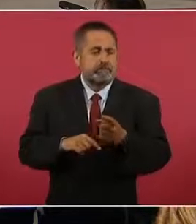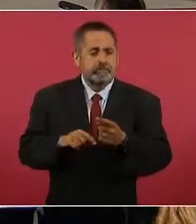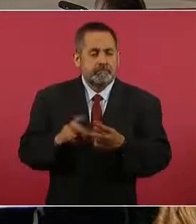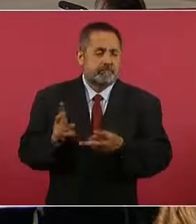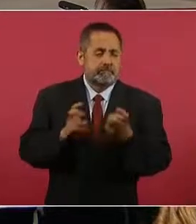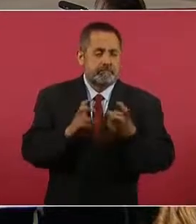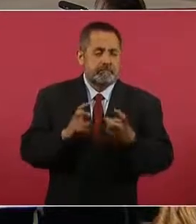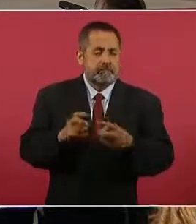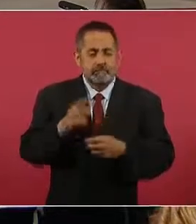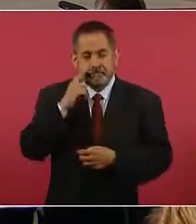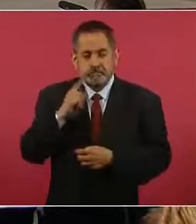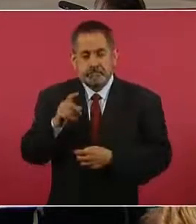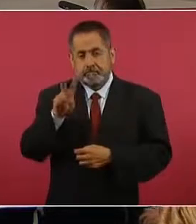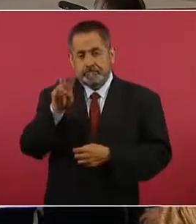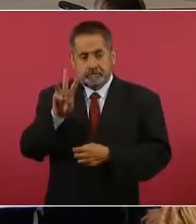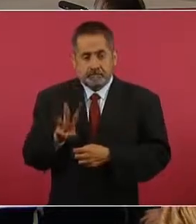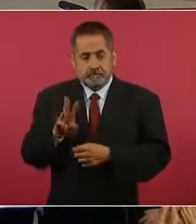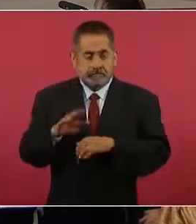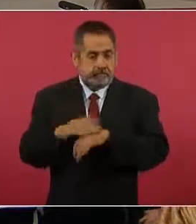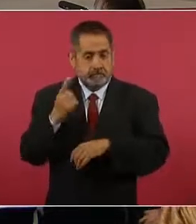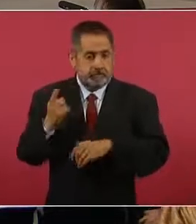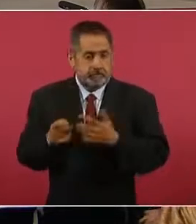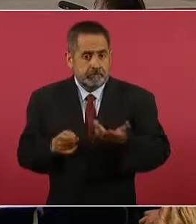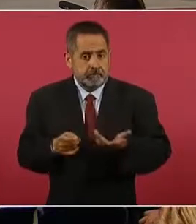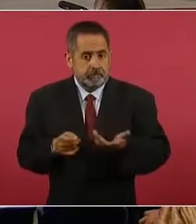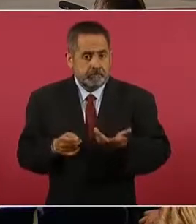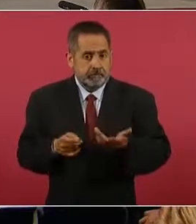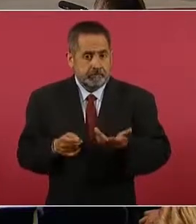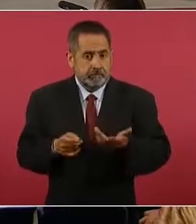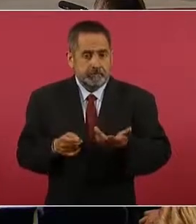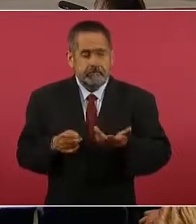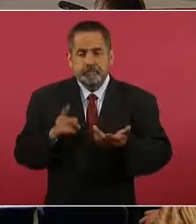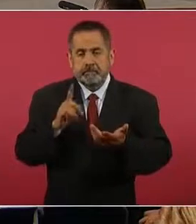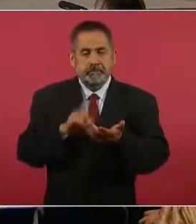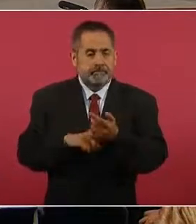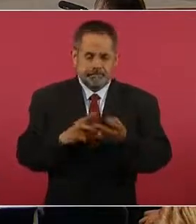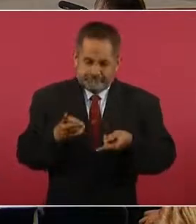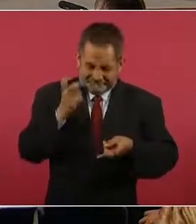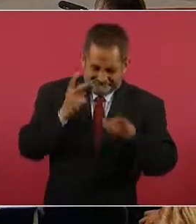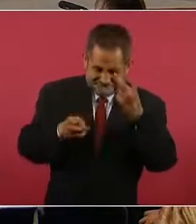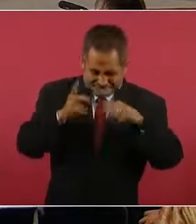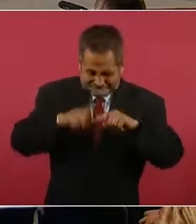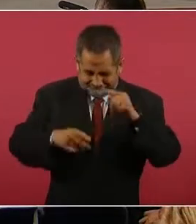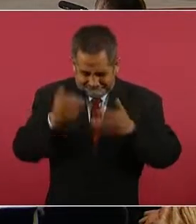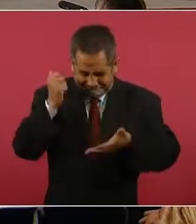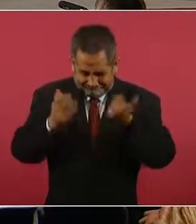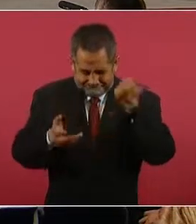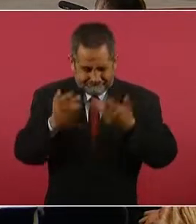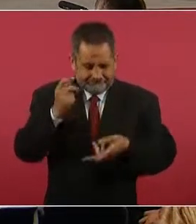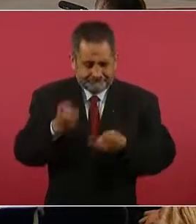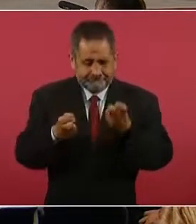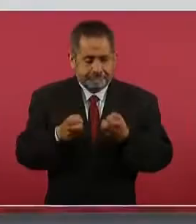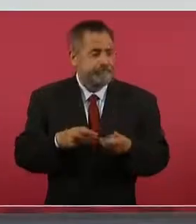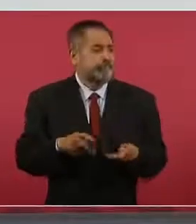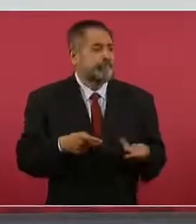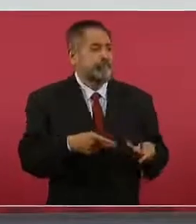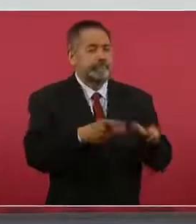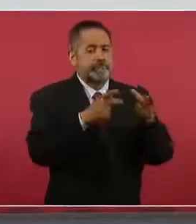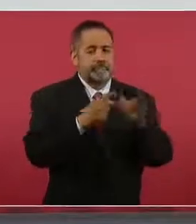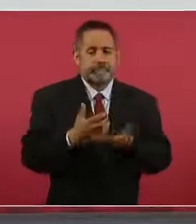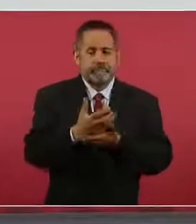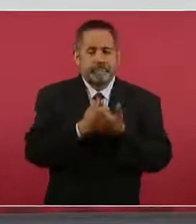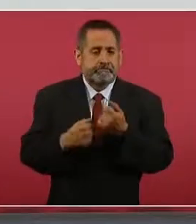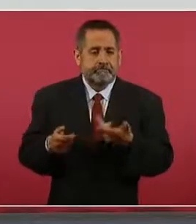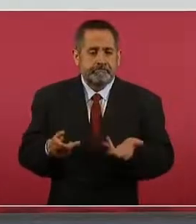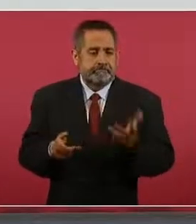Volkswagen, porque los desmantelaban y vendían las piezas y casi no